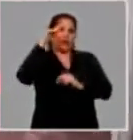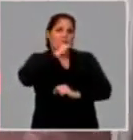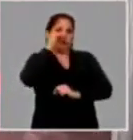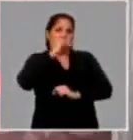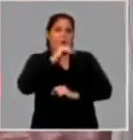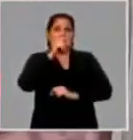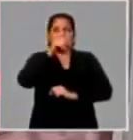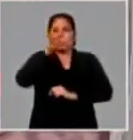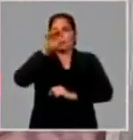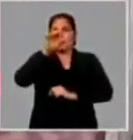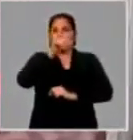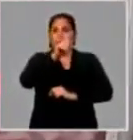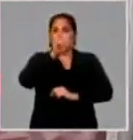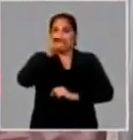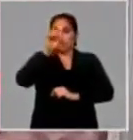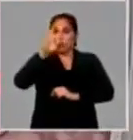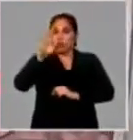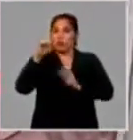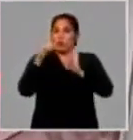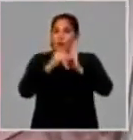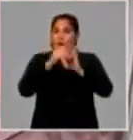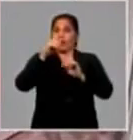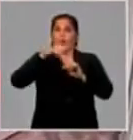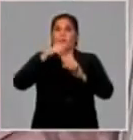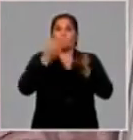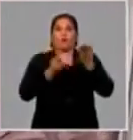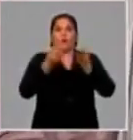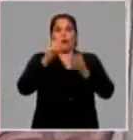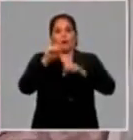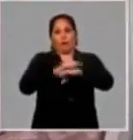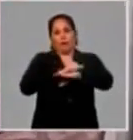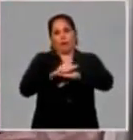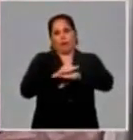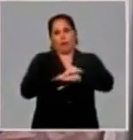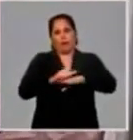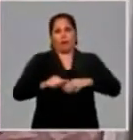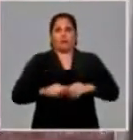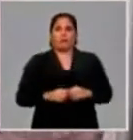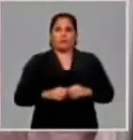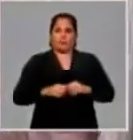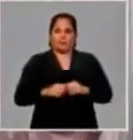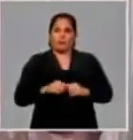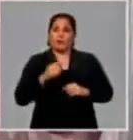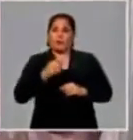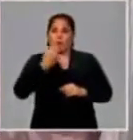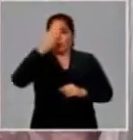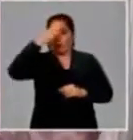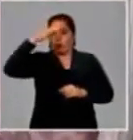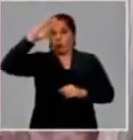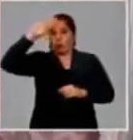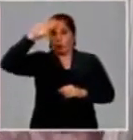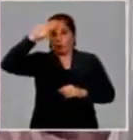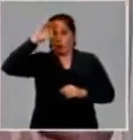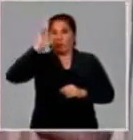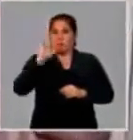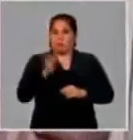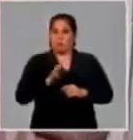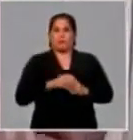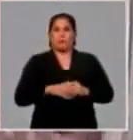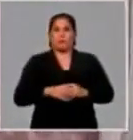ascendía a 108.000 toneladas de jabón. Nuestro país, una vez más,